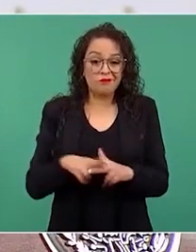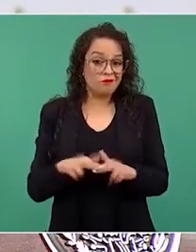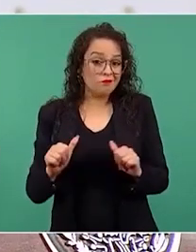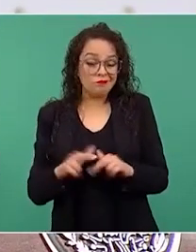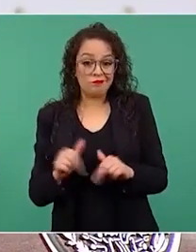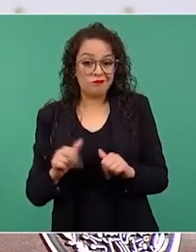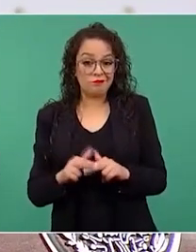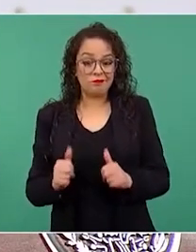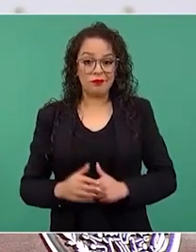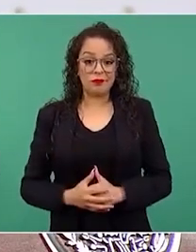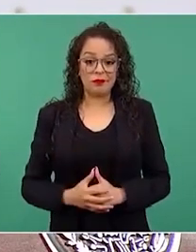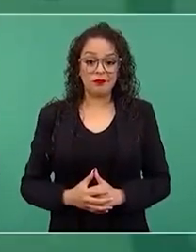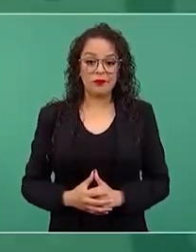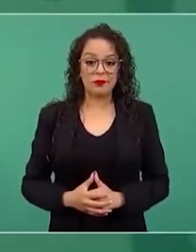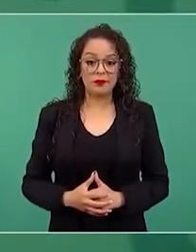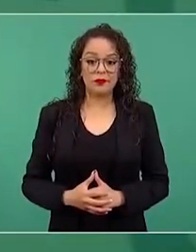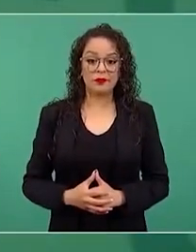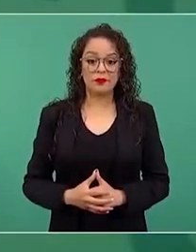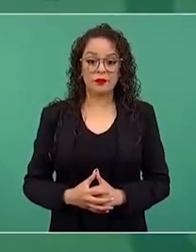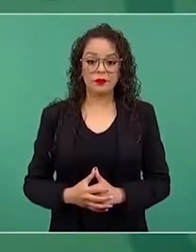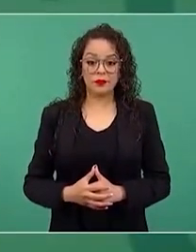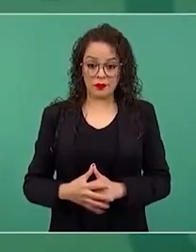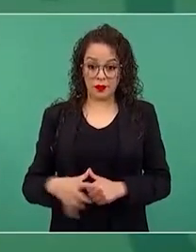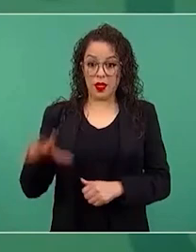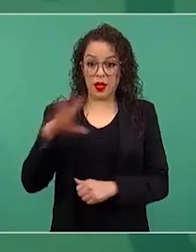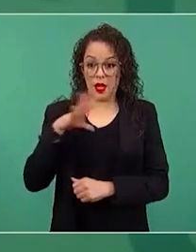y tiene una playa.